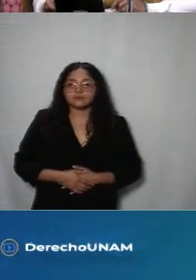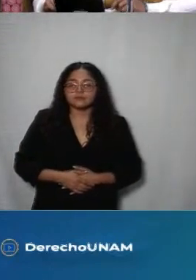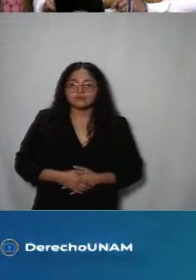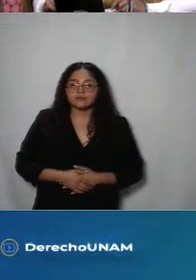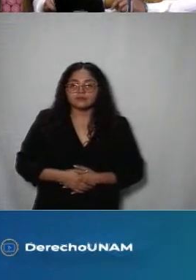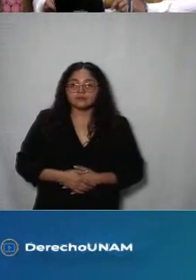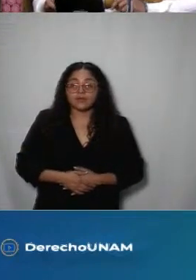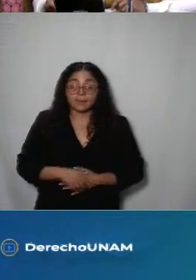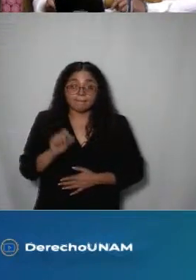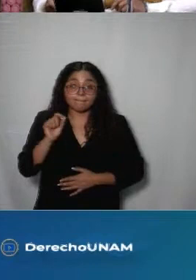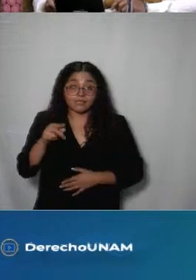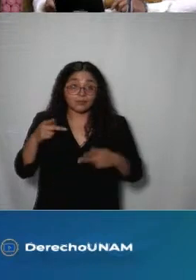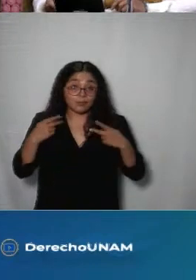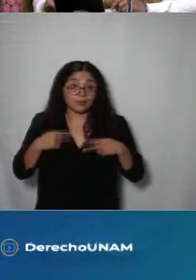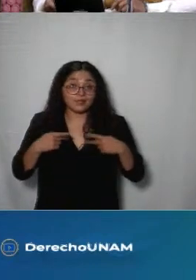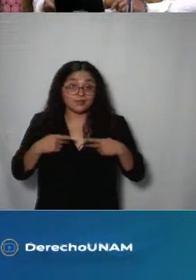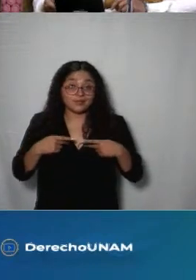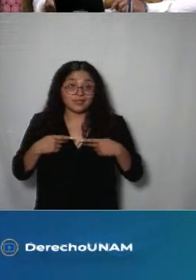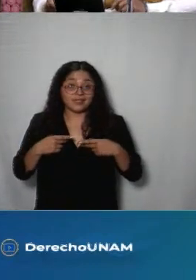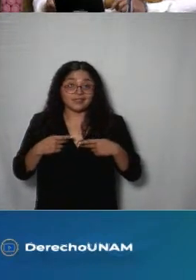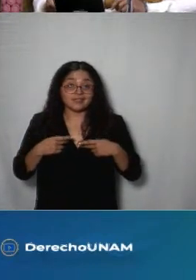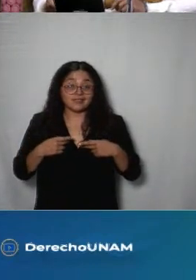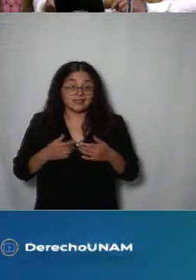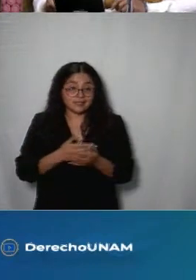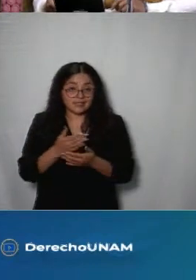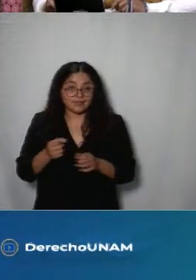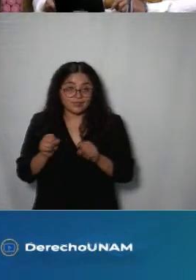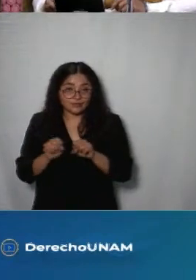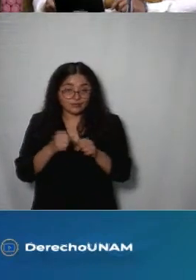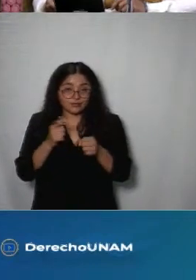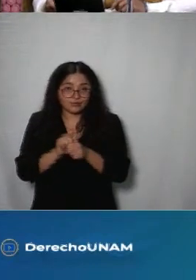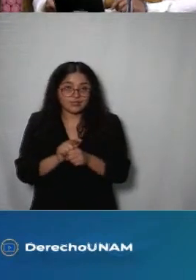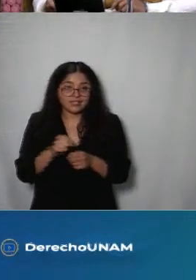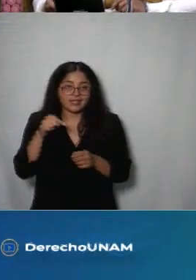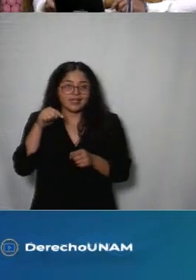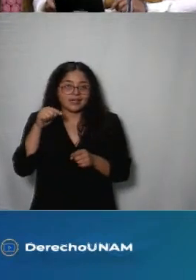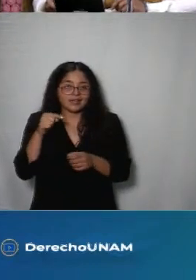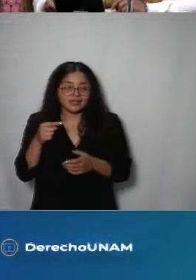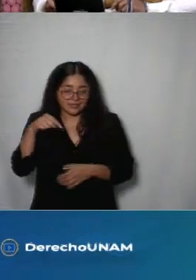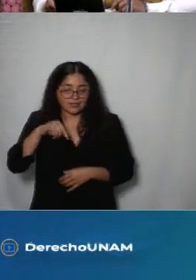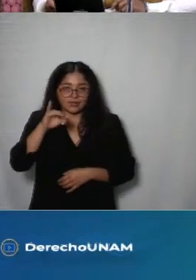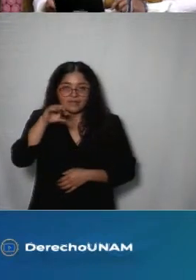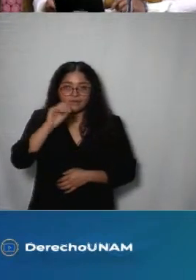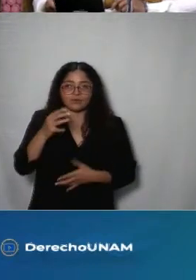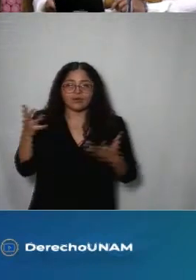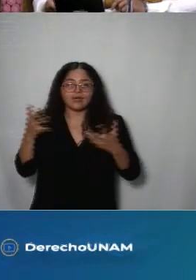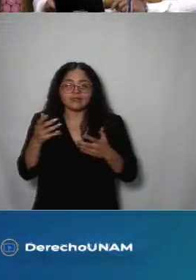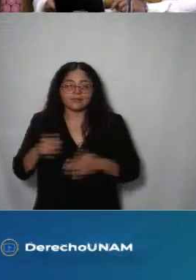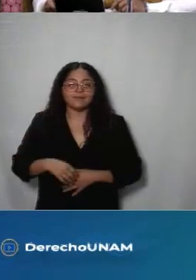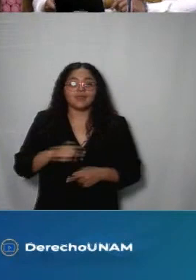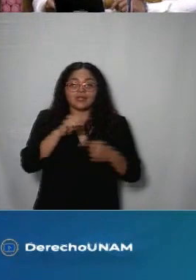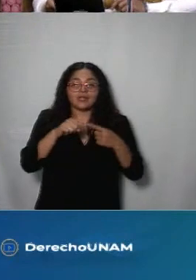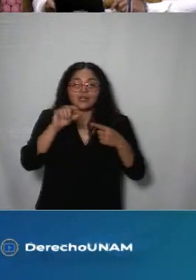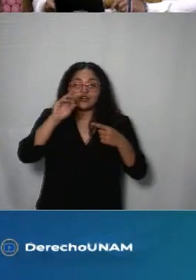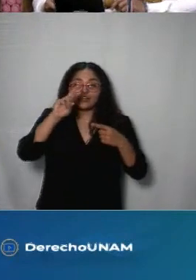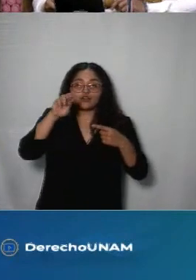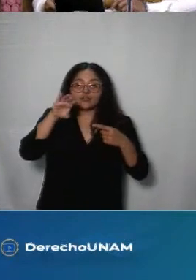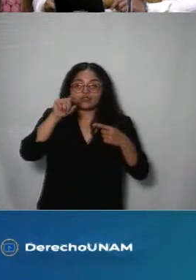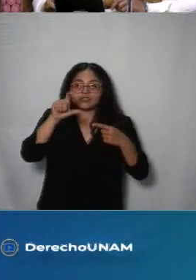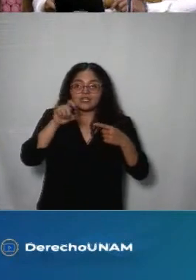como a nuestras prestadoras también de servicio social que tienen un trabajo bien bonito igual con nosotras que es Roxana